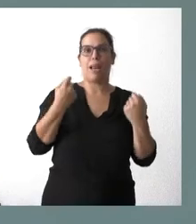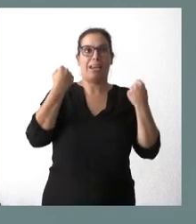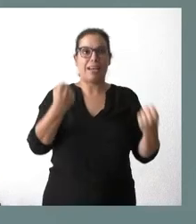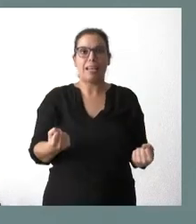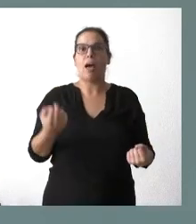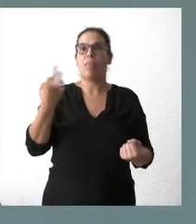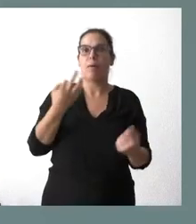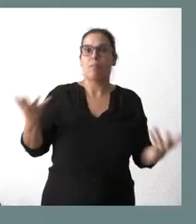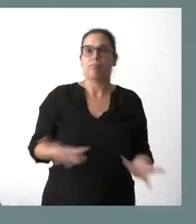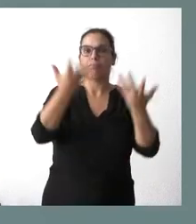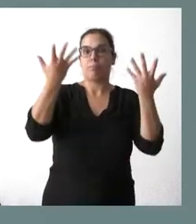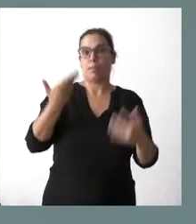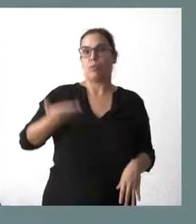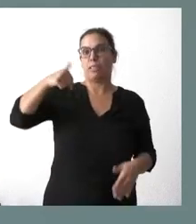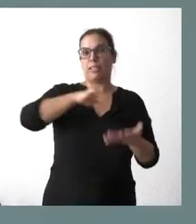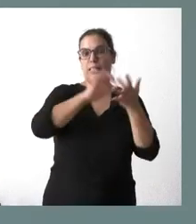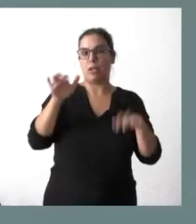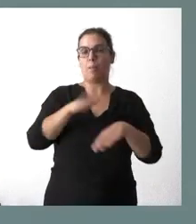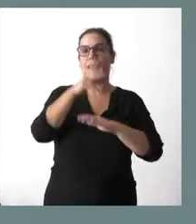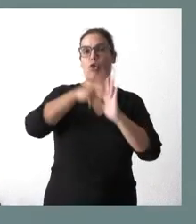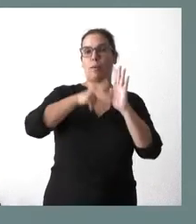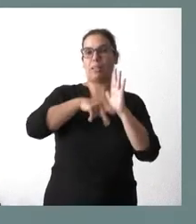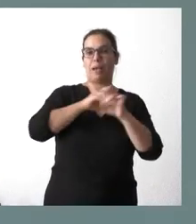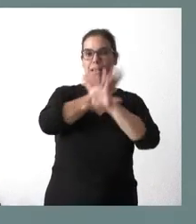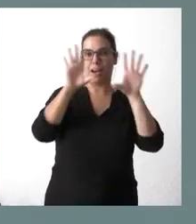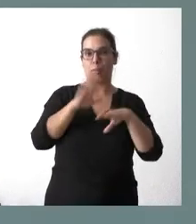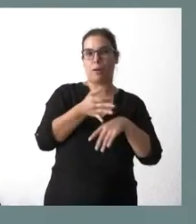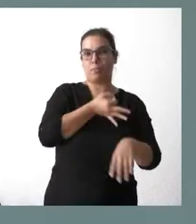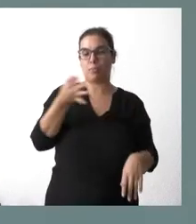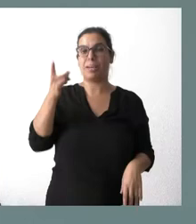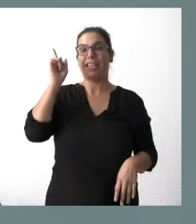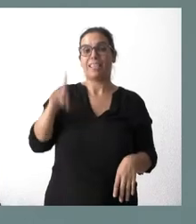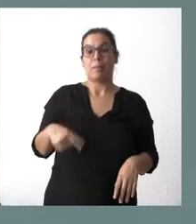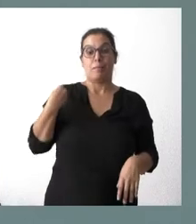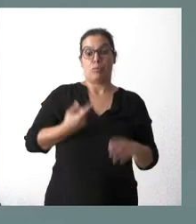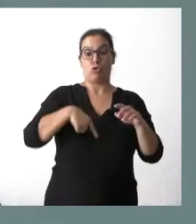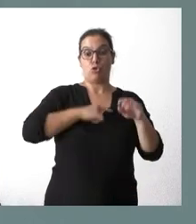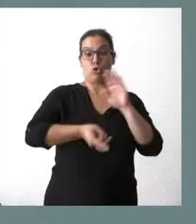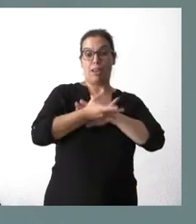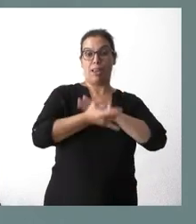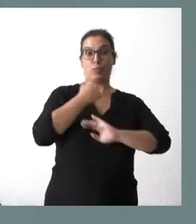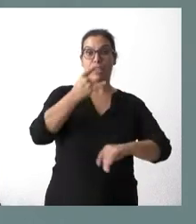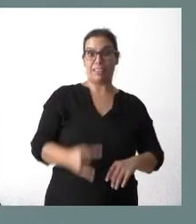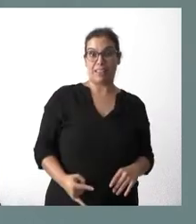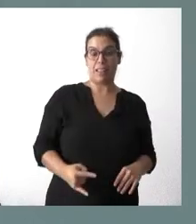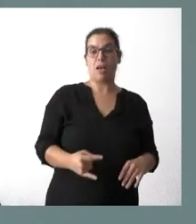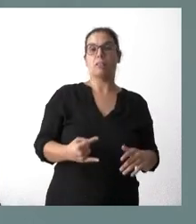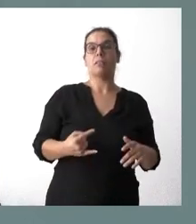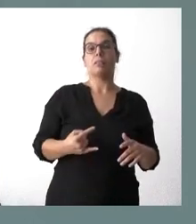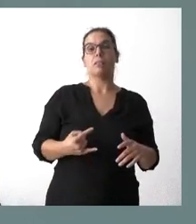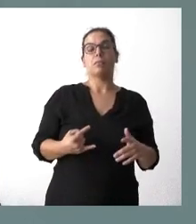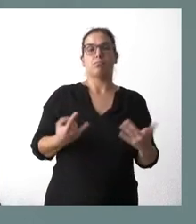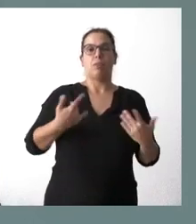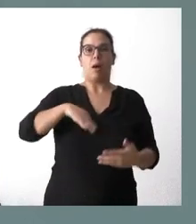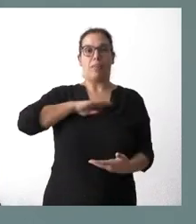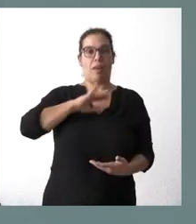y la regulación para que esto sea más efectivo. La utilización de toda nuestra capacidad de generación eléctrica, incluso cuando sea posible en algún caso